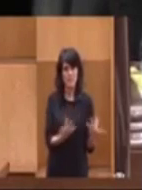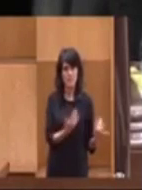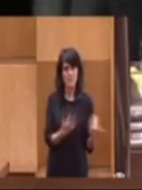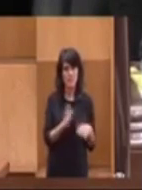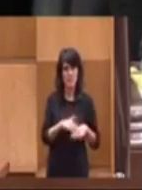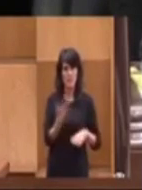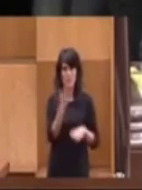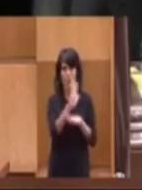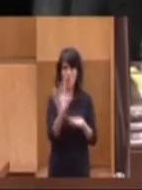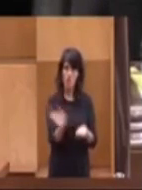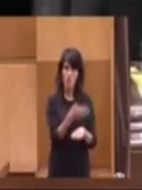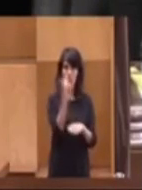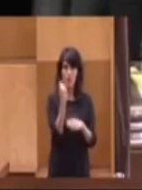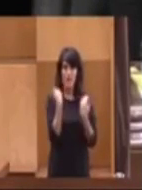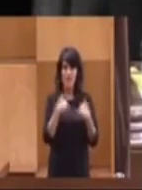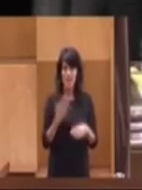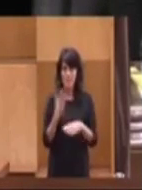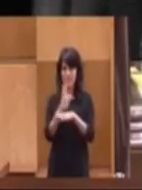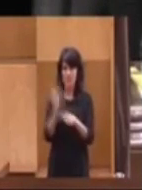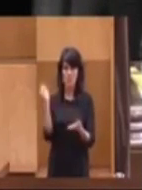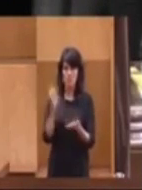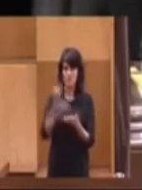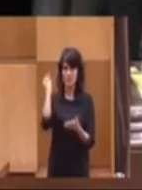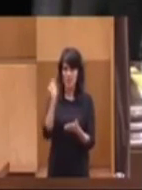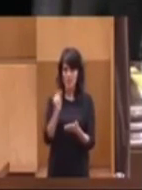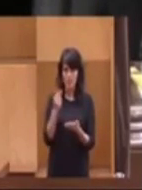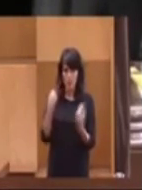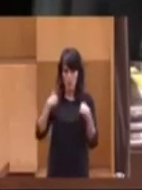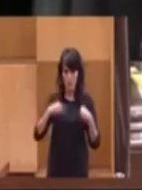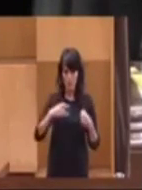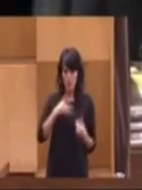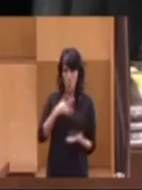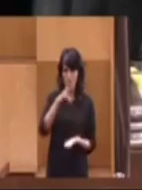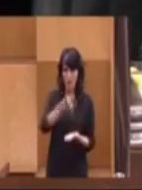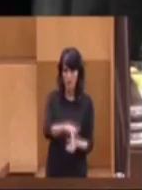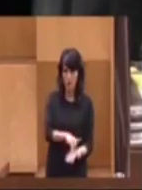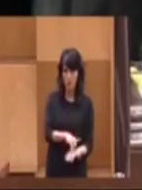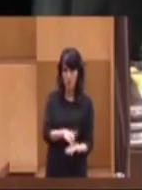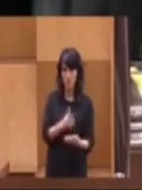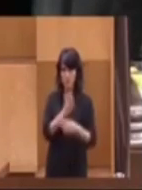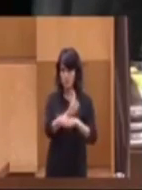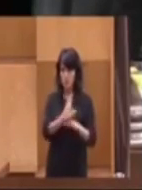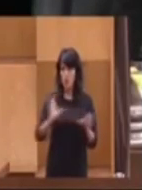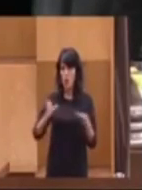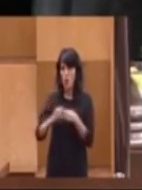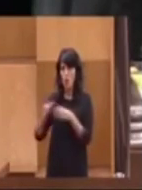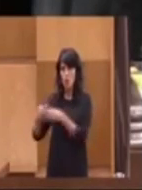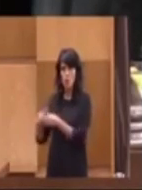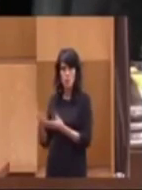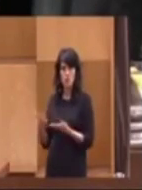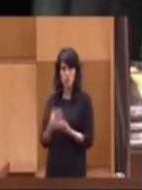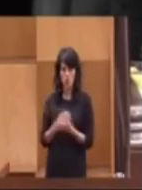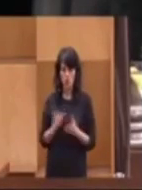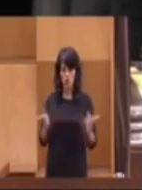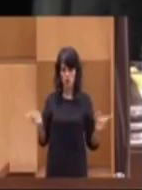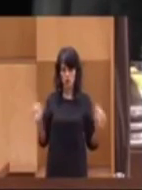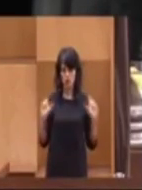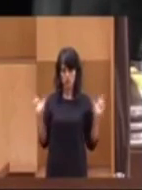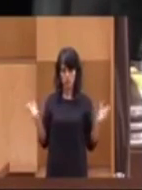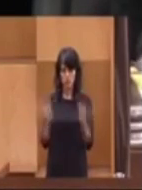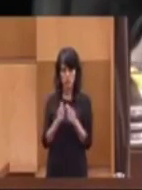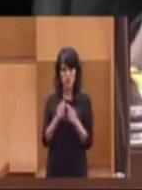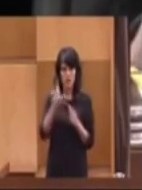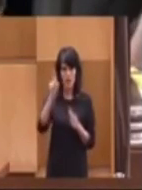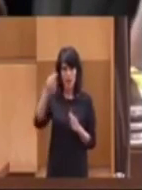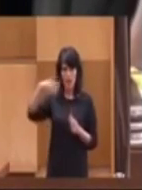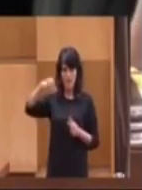nadie le quitase la moción, que la presentó tan rápido el mismo día. De hecho, que todos los grupos nos reunimos con la